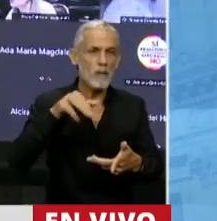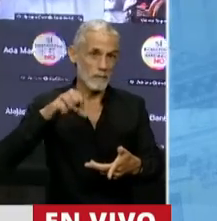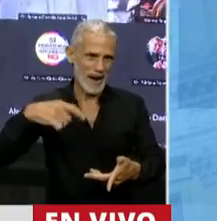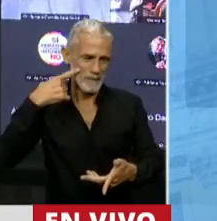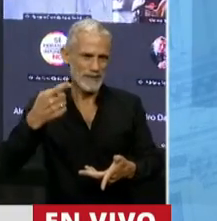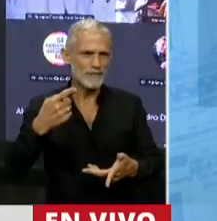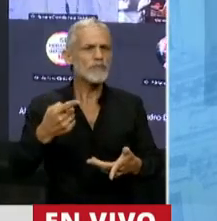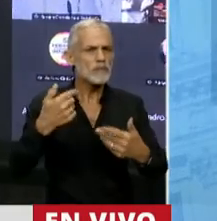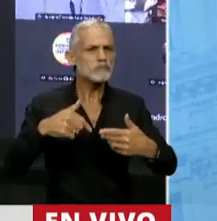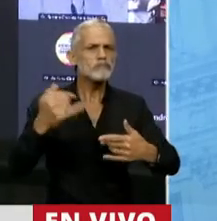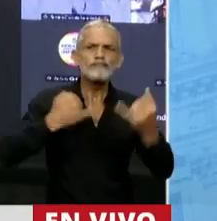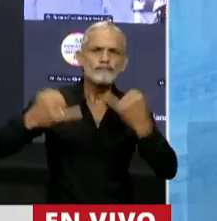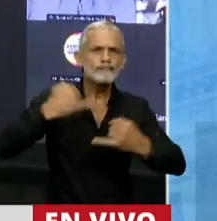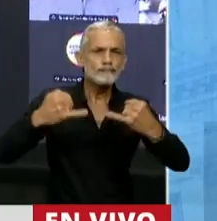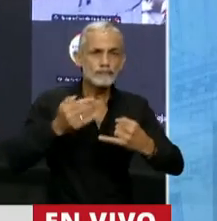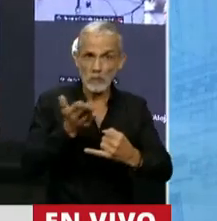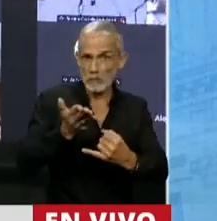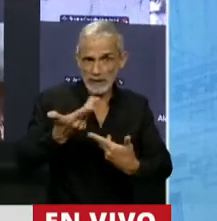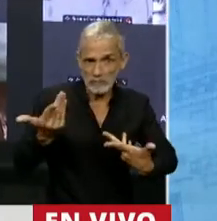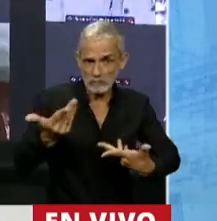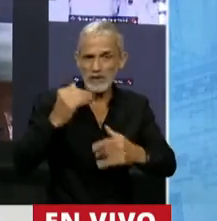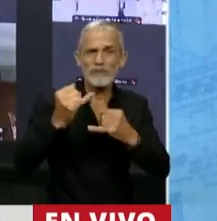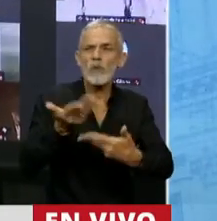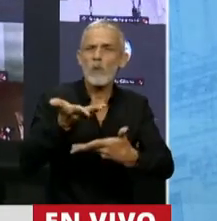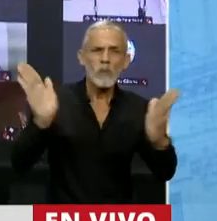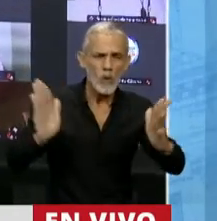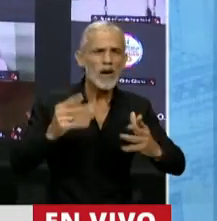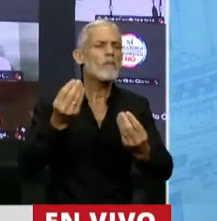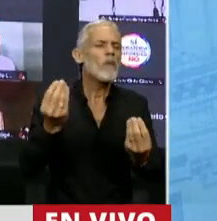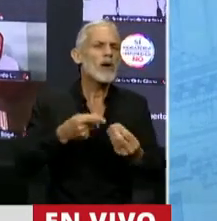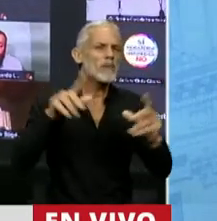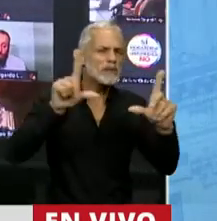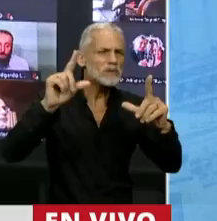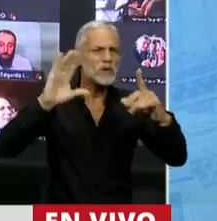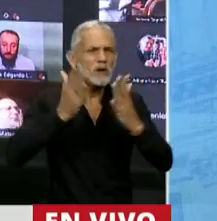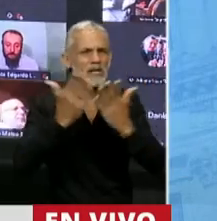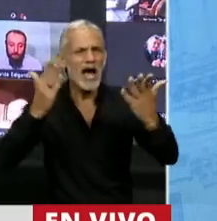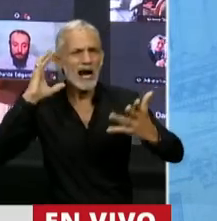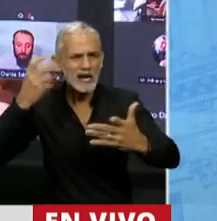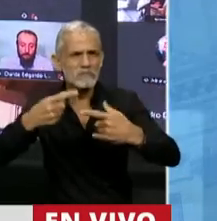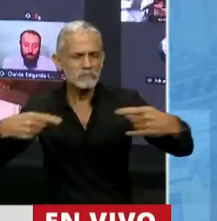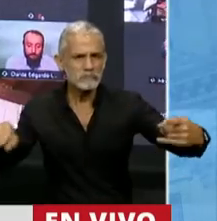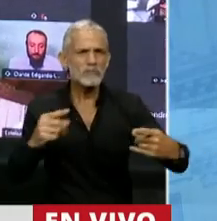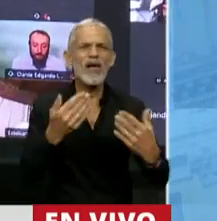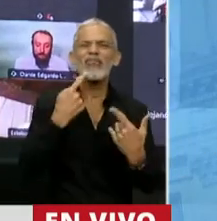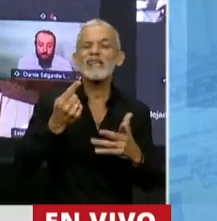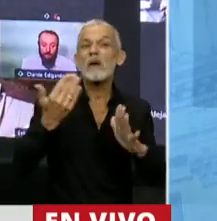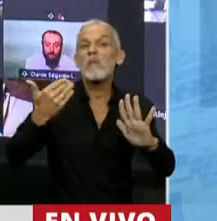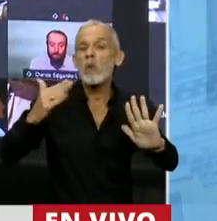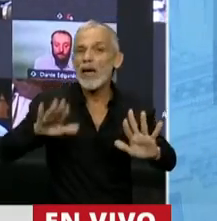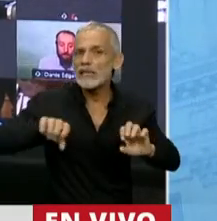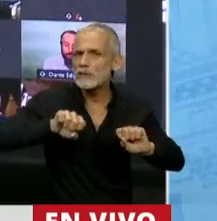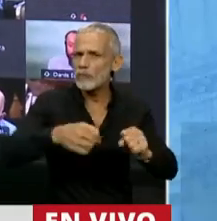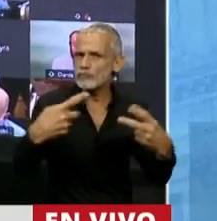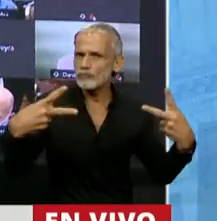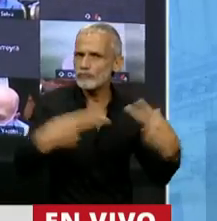información pública a través de los medios de comunicación donde se hablaba de una posible suspensión